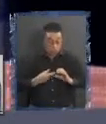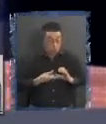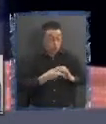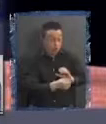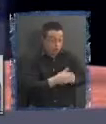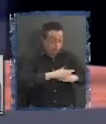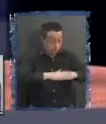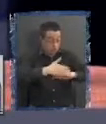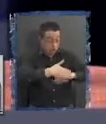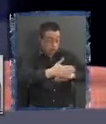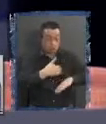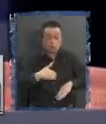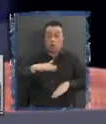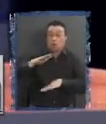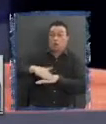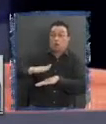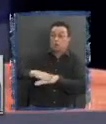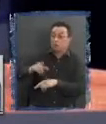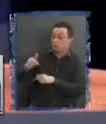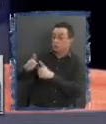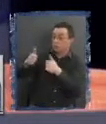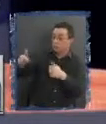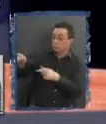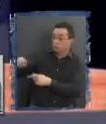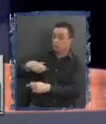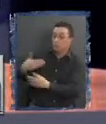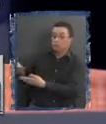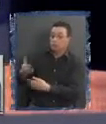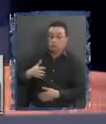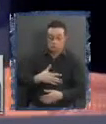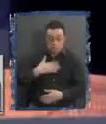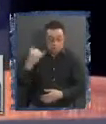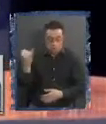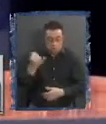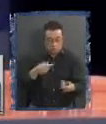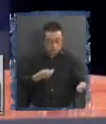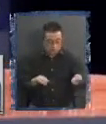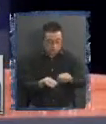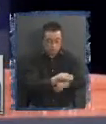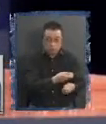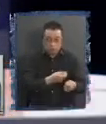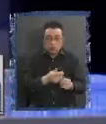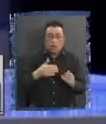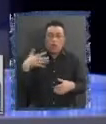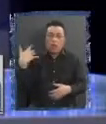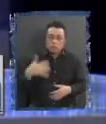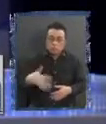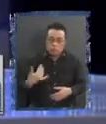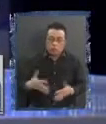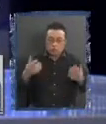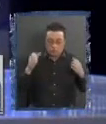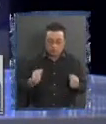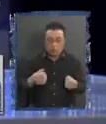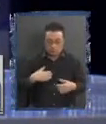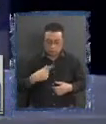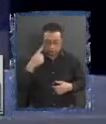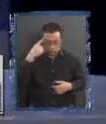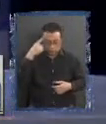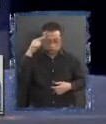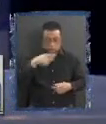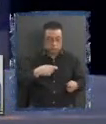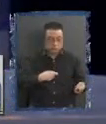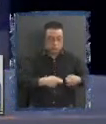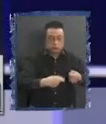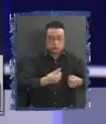pedirle permiso a la dirección de presupuestos. O sea, la autonomía financiera y presupuestaria es fundamental para poder no solamente gestionar bien los